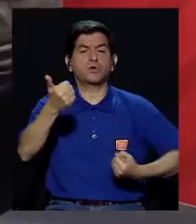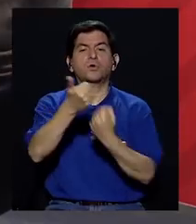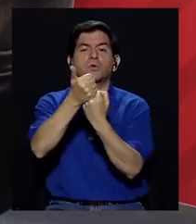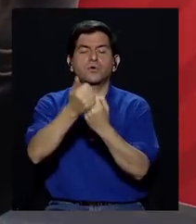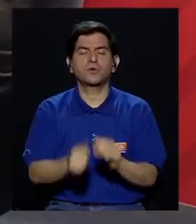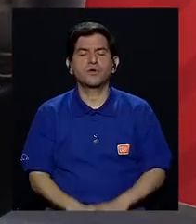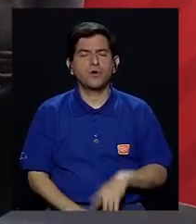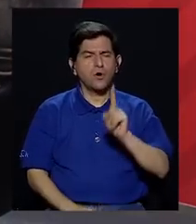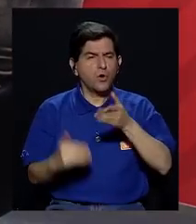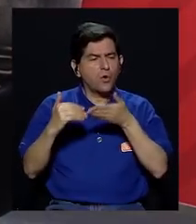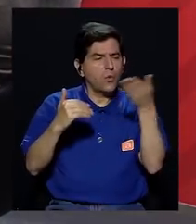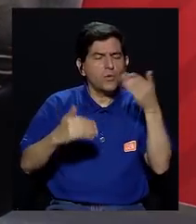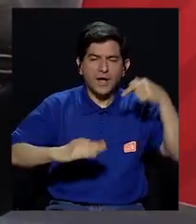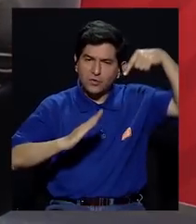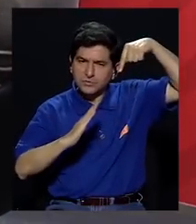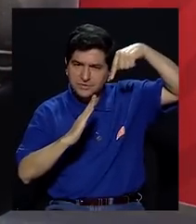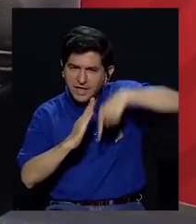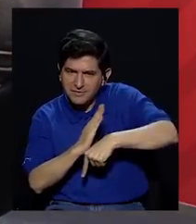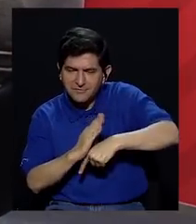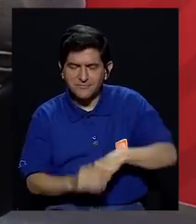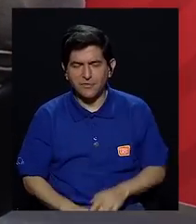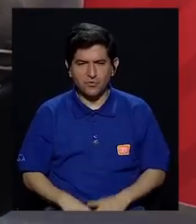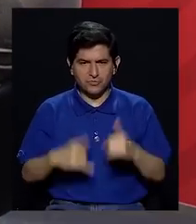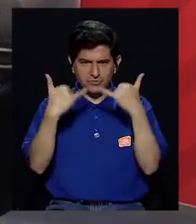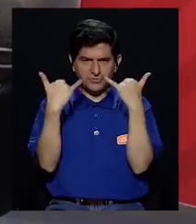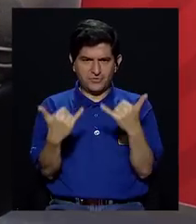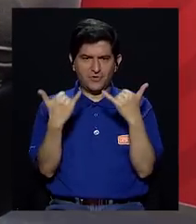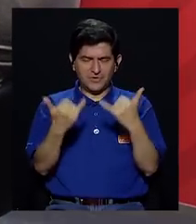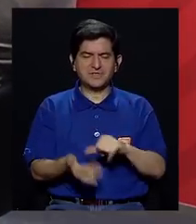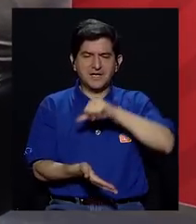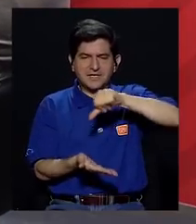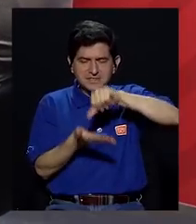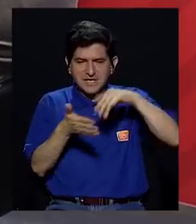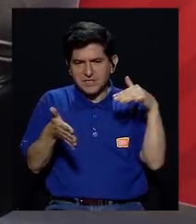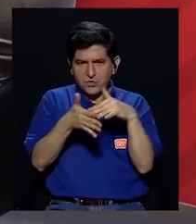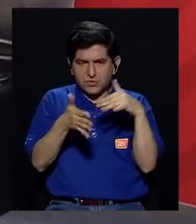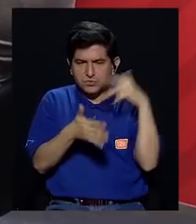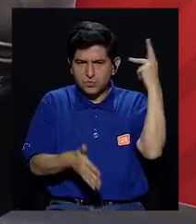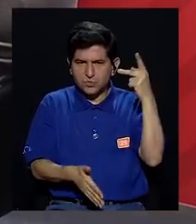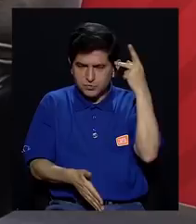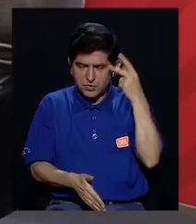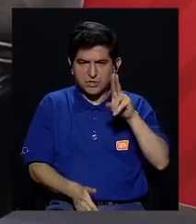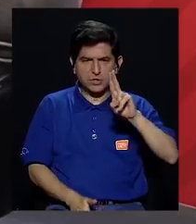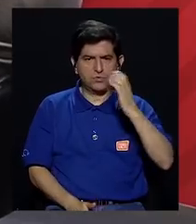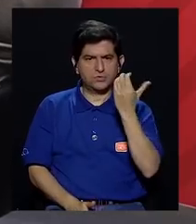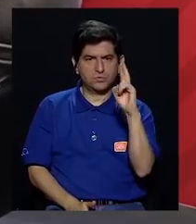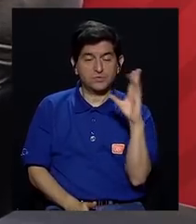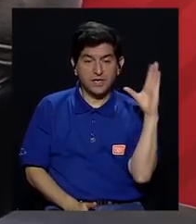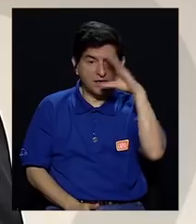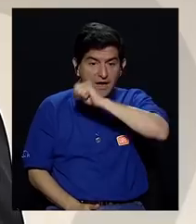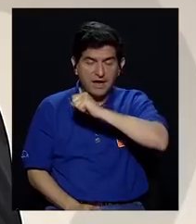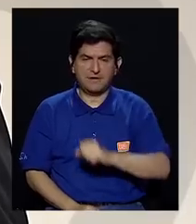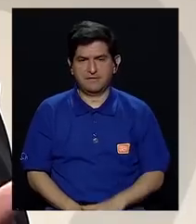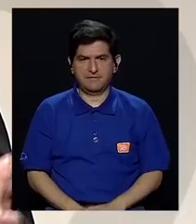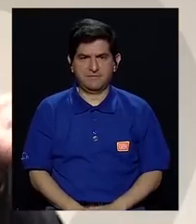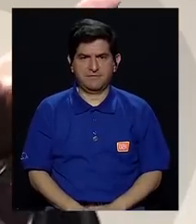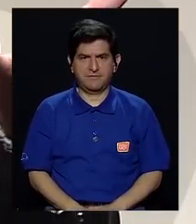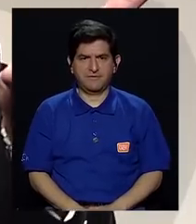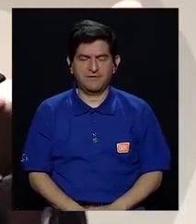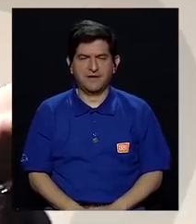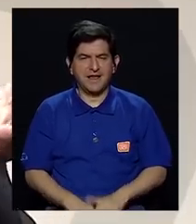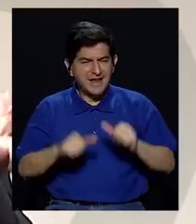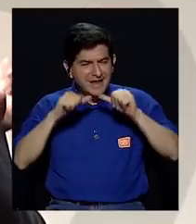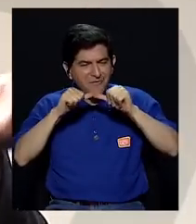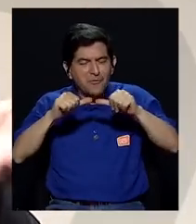hacia ellos. Tal vez hay un factor ahí de fondo, ha sido claramente captado por el Centro de Estudios Políticos de la Universidad de Costa Rica. Hay una